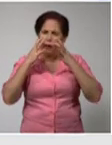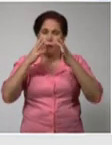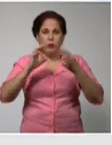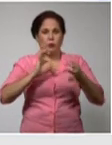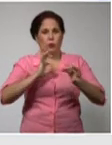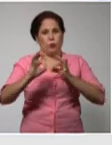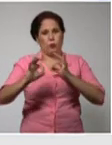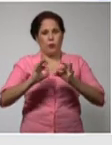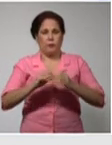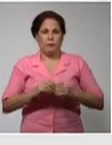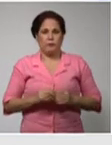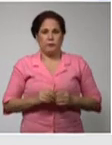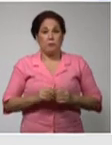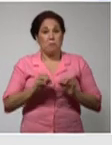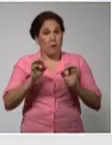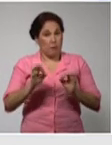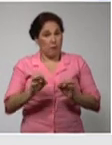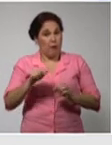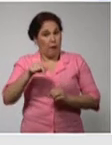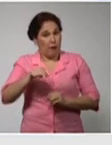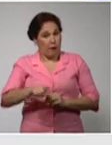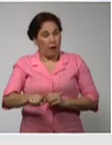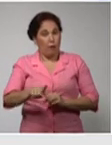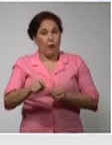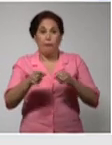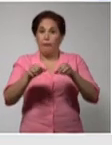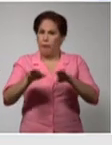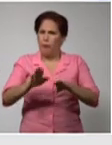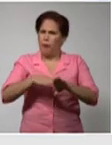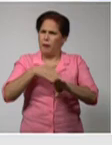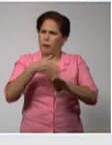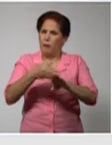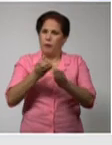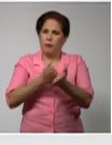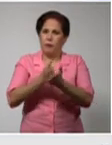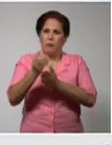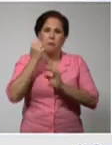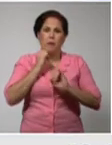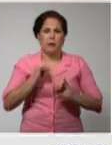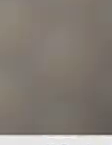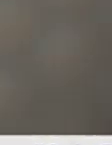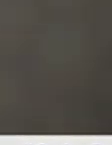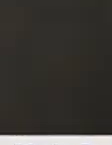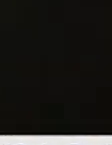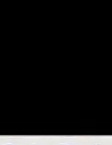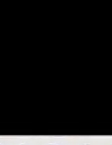conoce por eso nos vamos ahora a una pausa para seguir ampliando otras informaciones